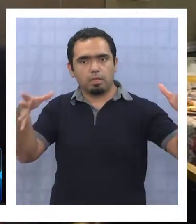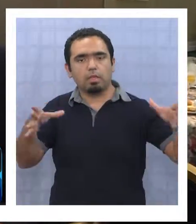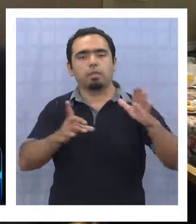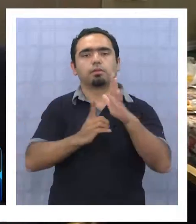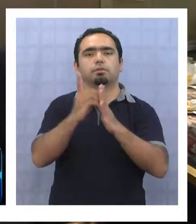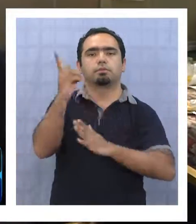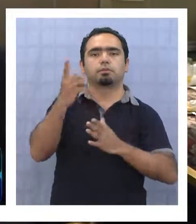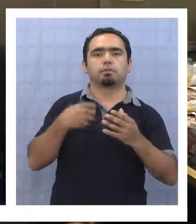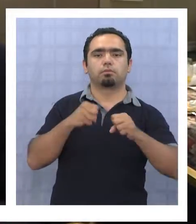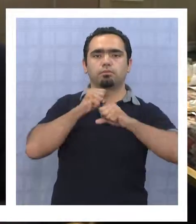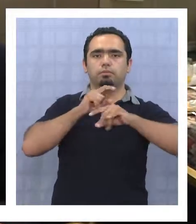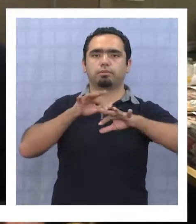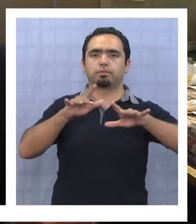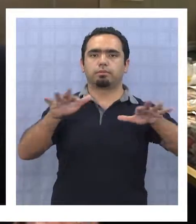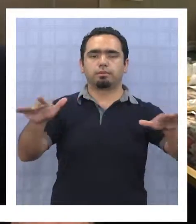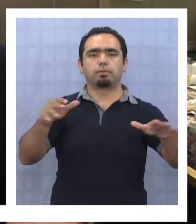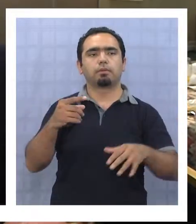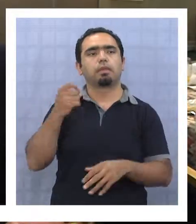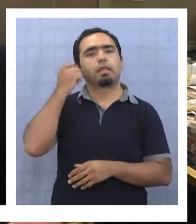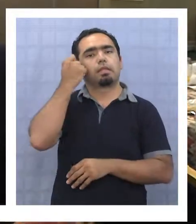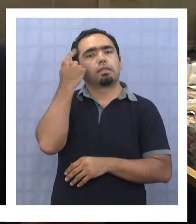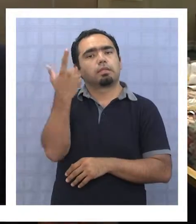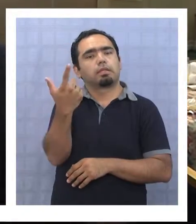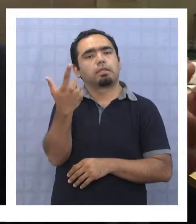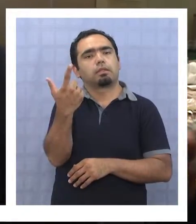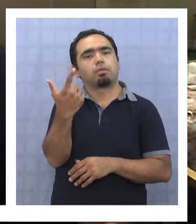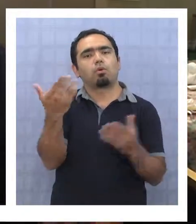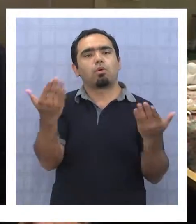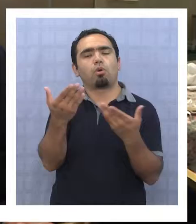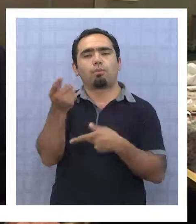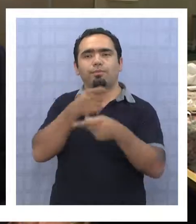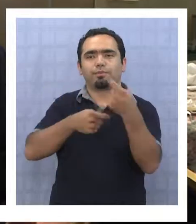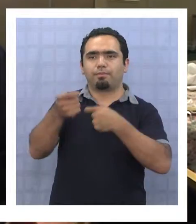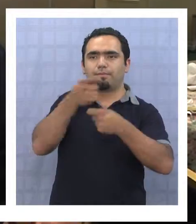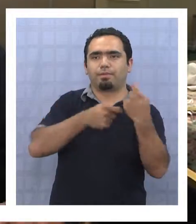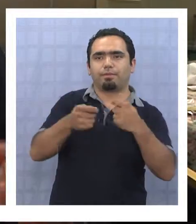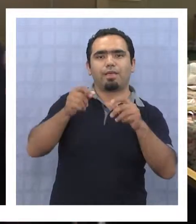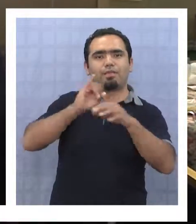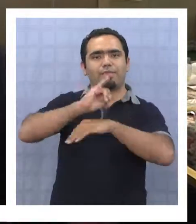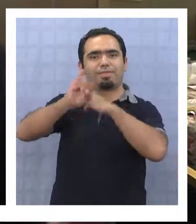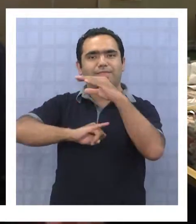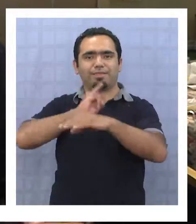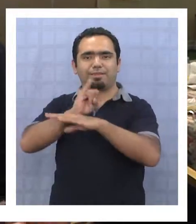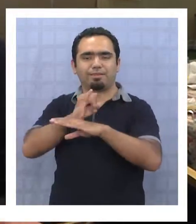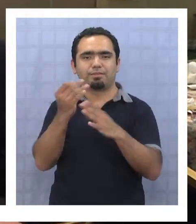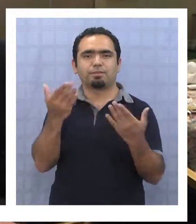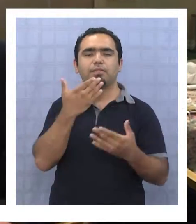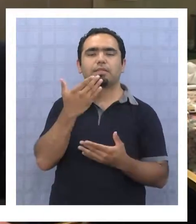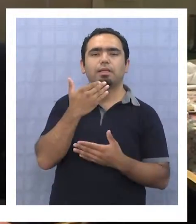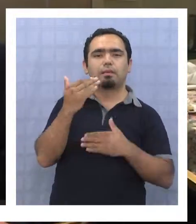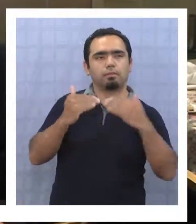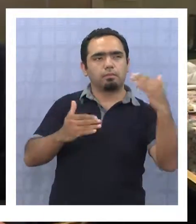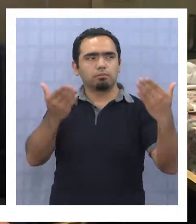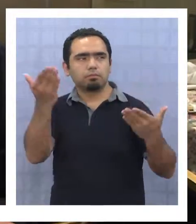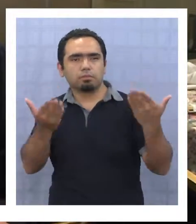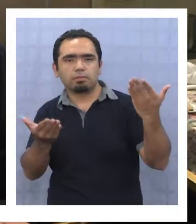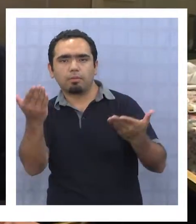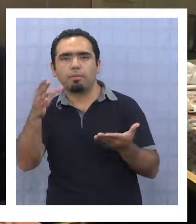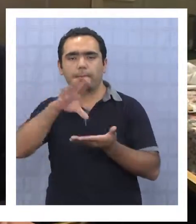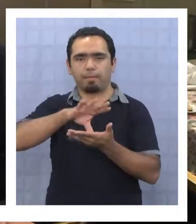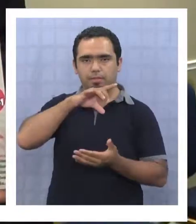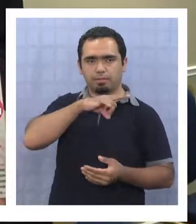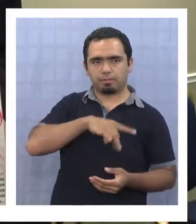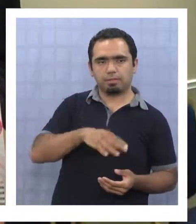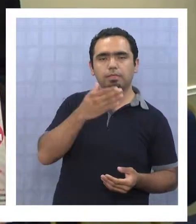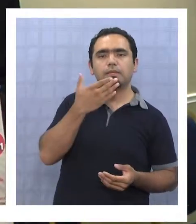desarrollar, se va a dinamizar. Entendiendo un poco cómo están los mercados internacionales, cómo está el comportamiento de los commodities en nuestro país y cómo